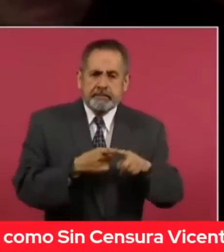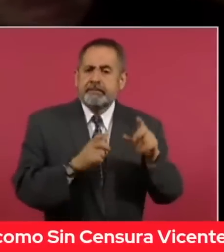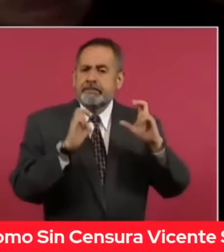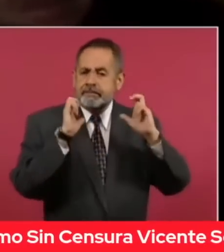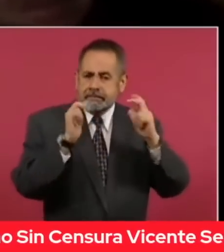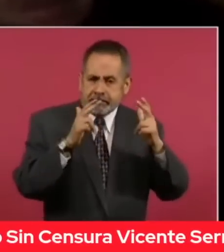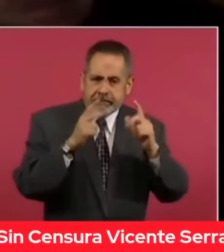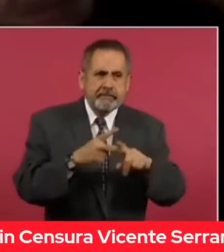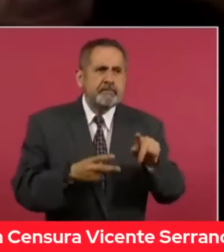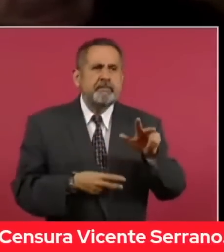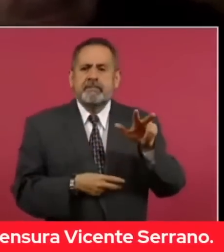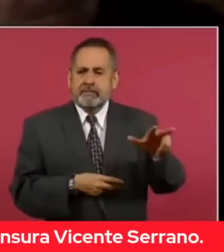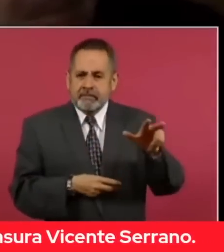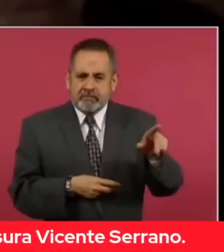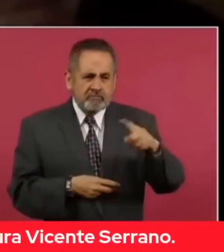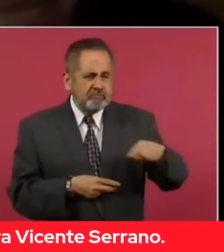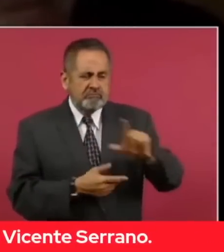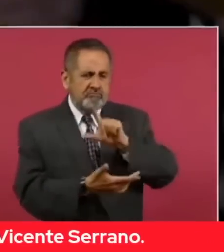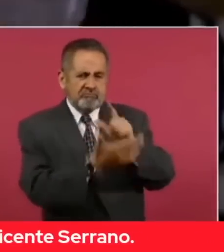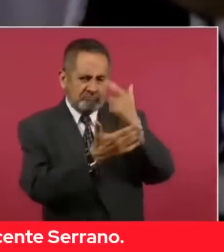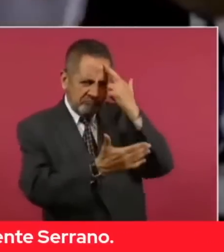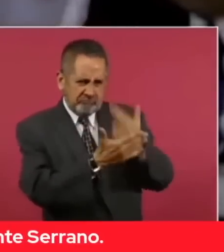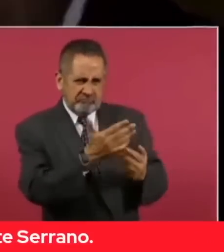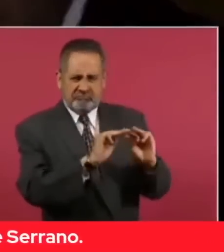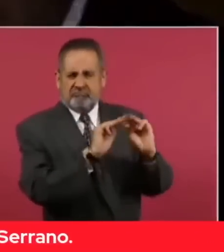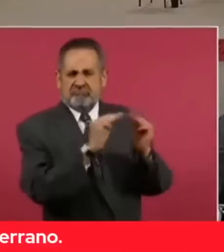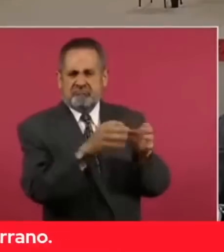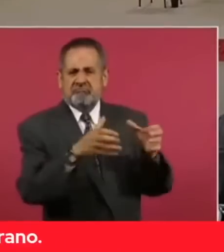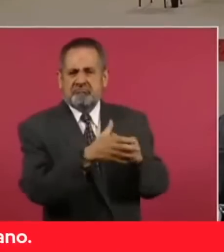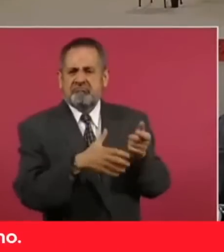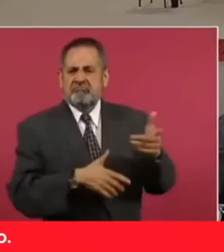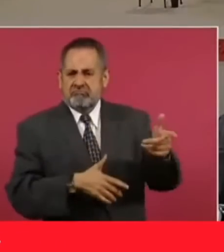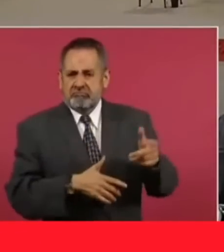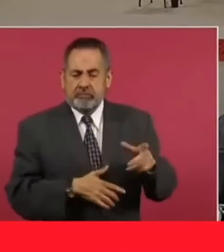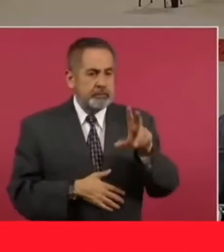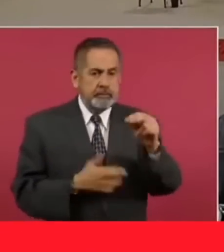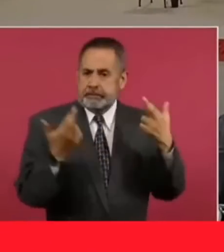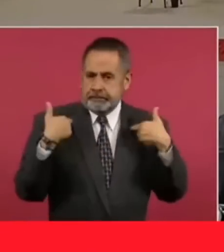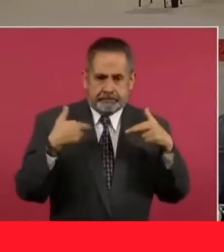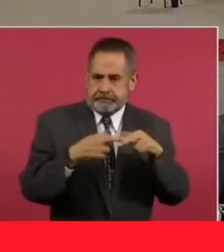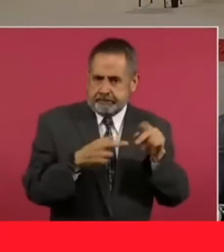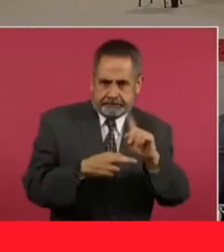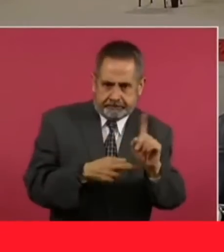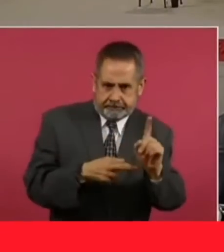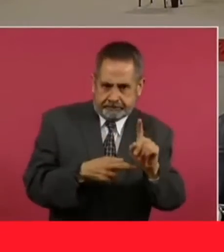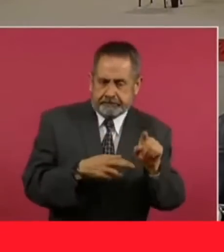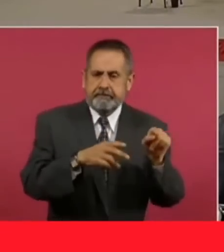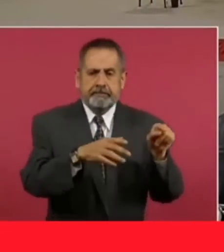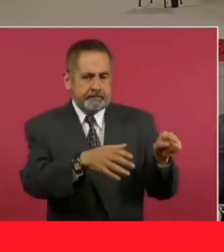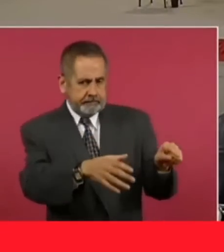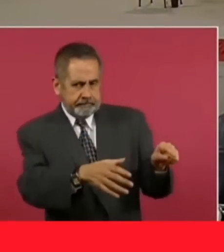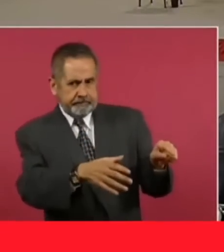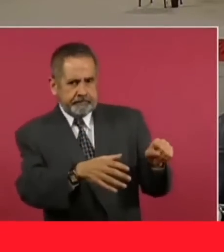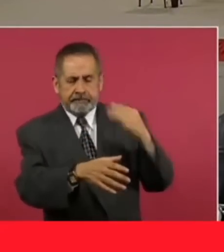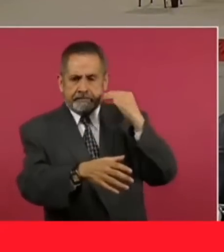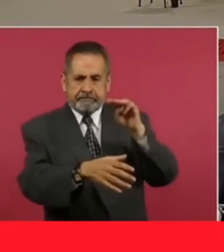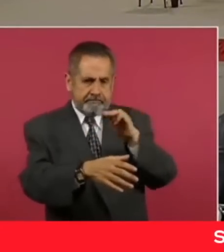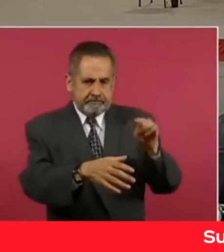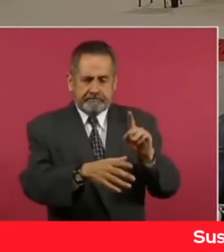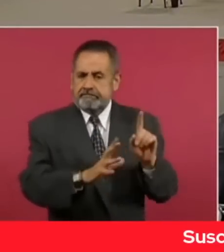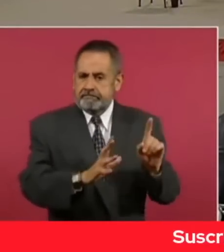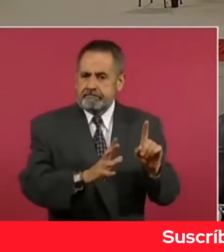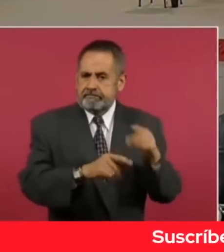Chiapas, de la 18, como delincuencia organizada. No de los maestros de Michoacán